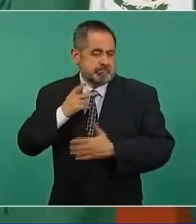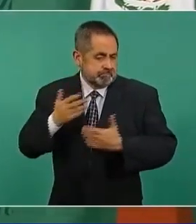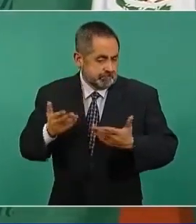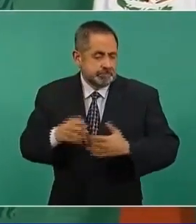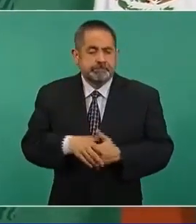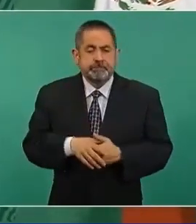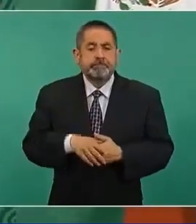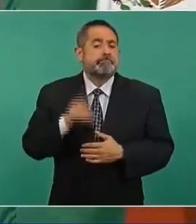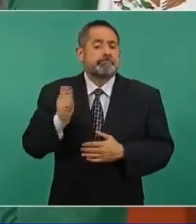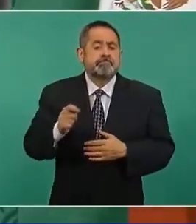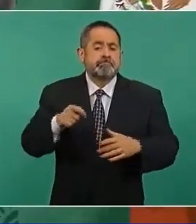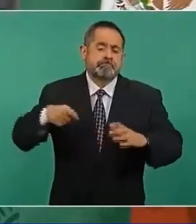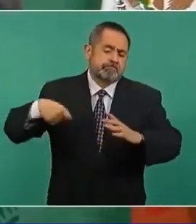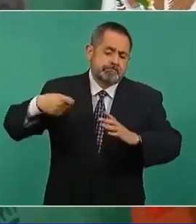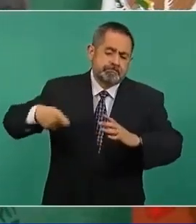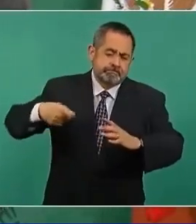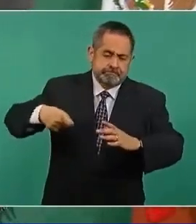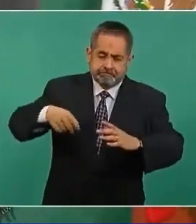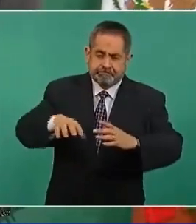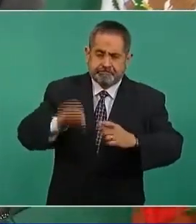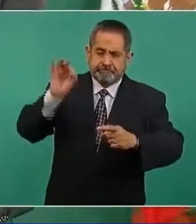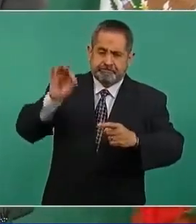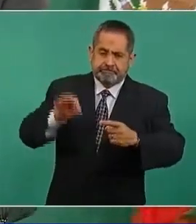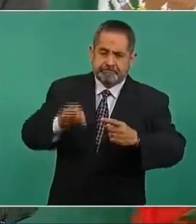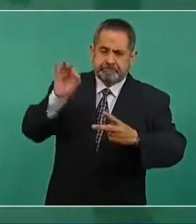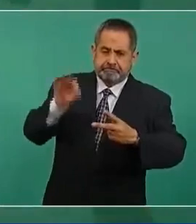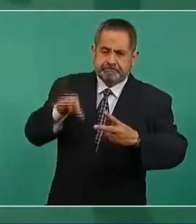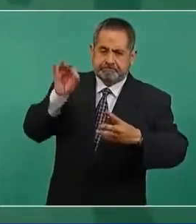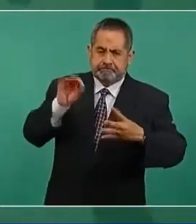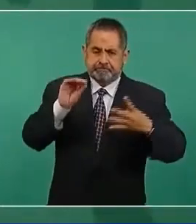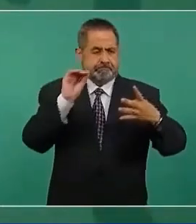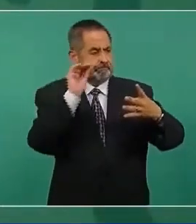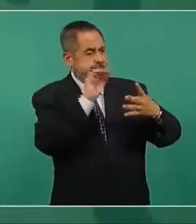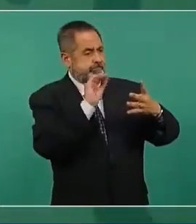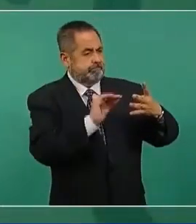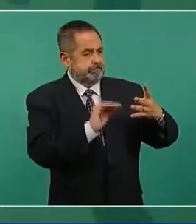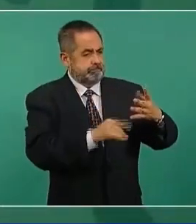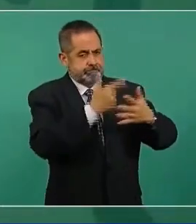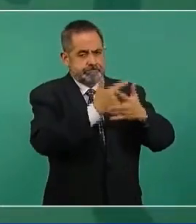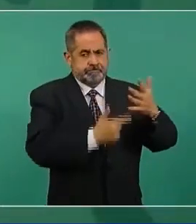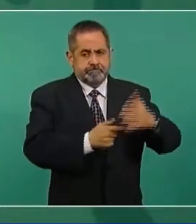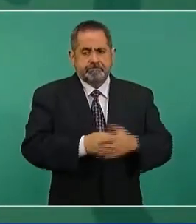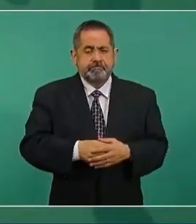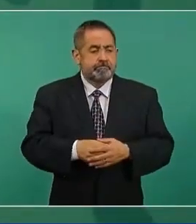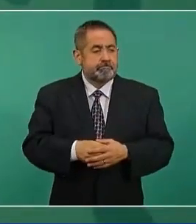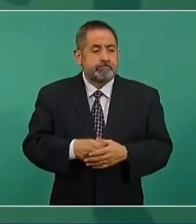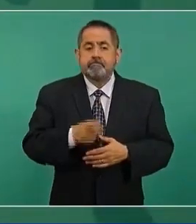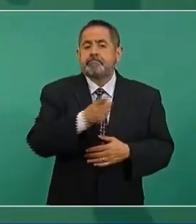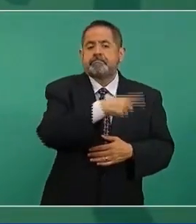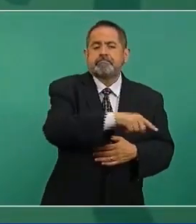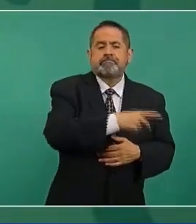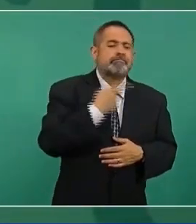Entonces, ah, decían los politiqueros.